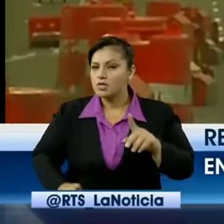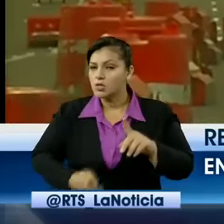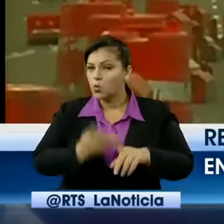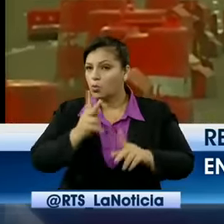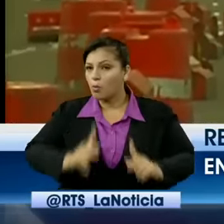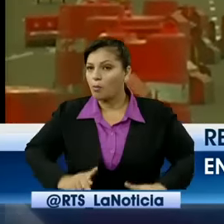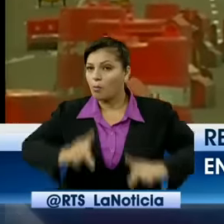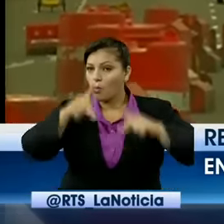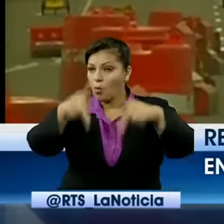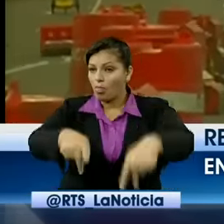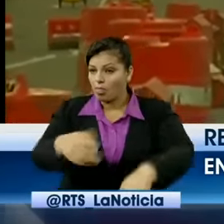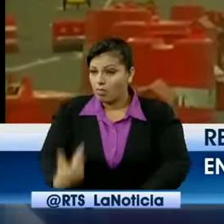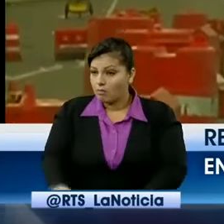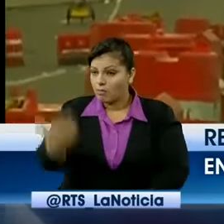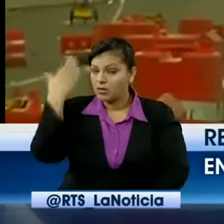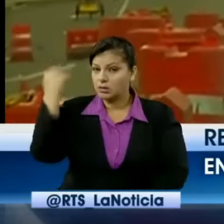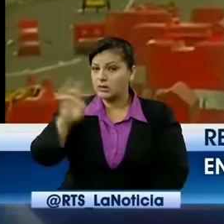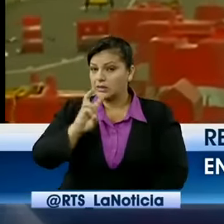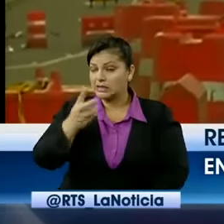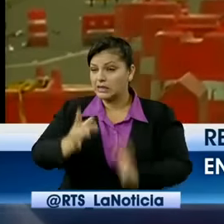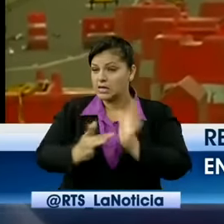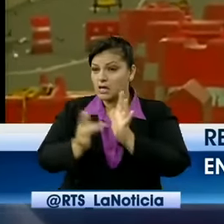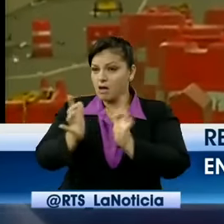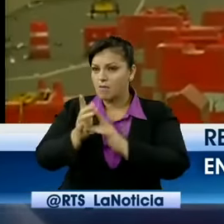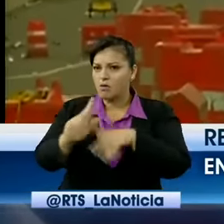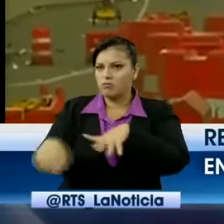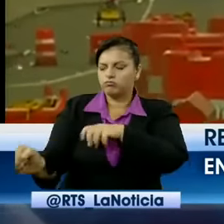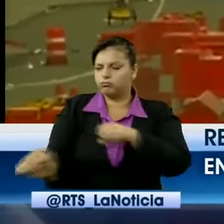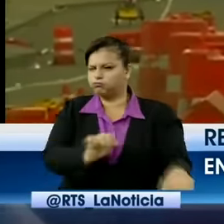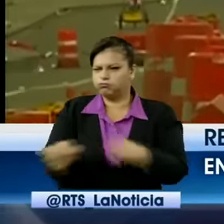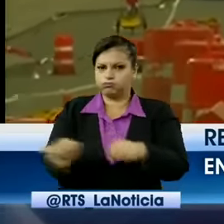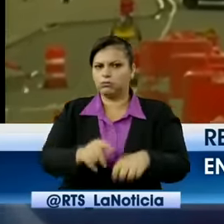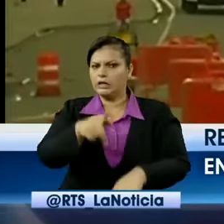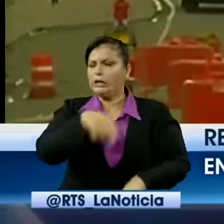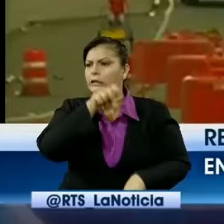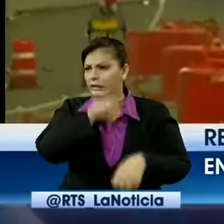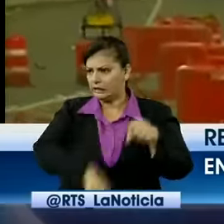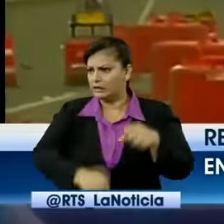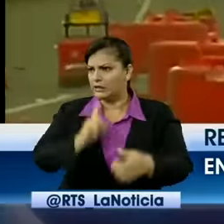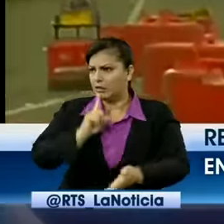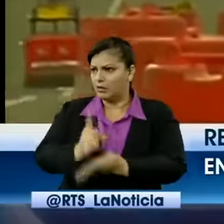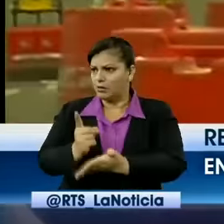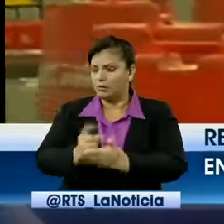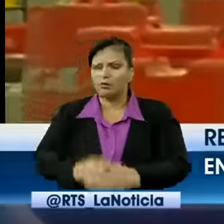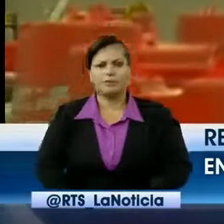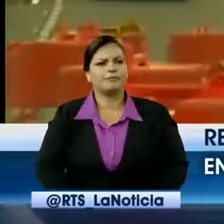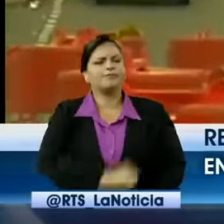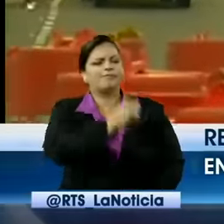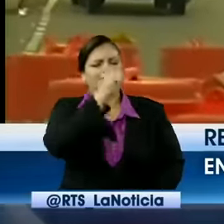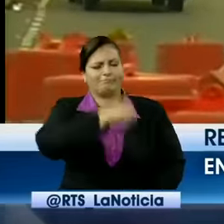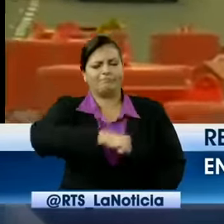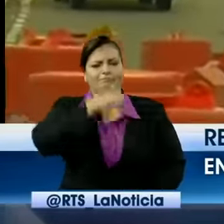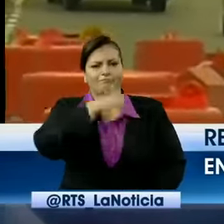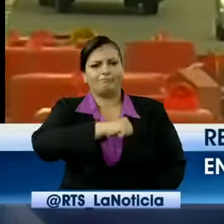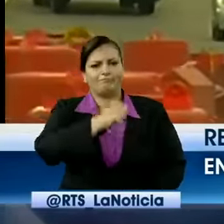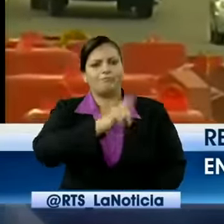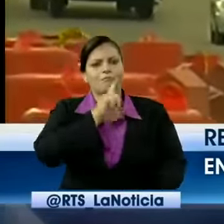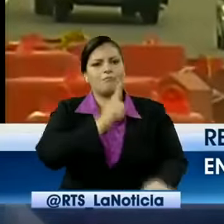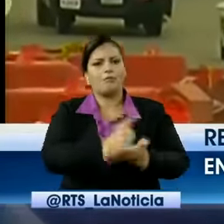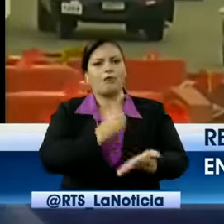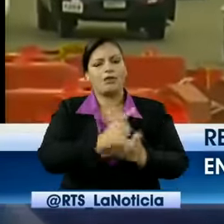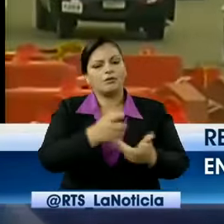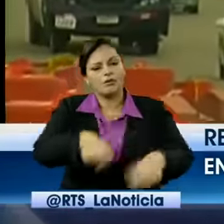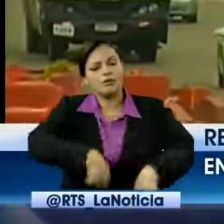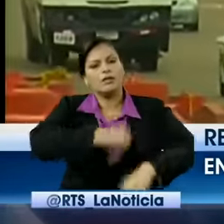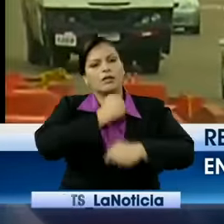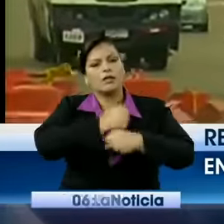¿se vieron afectados por el terremoto del 16 de abril del 2016 también? Sí, se afectaron bastante. Entonces, pues, también lo que nosotros nos contrataron y